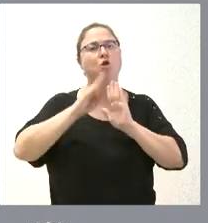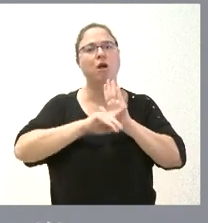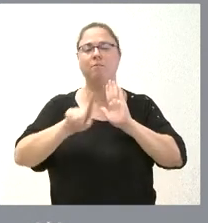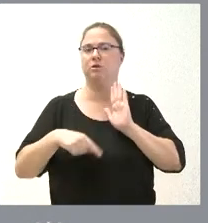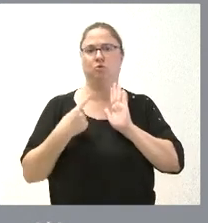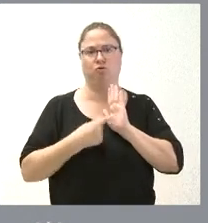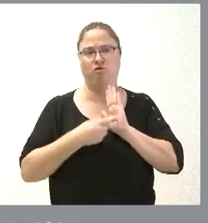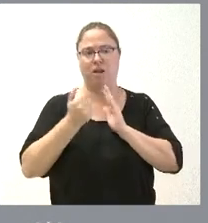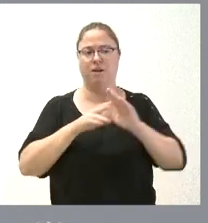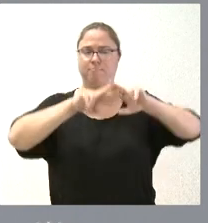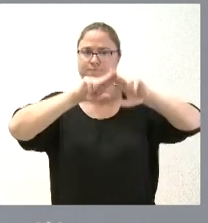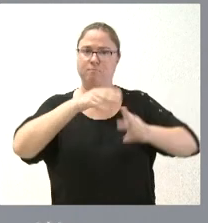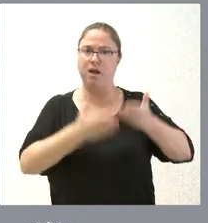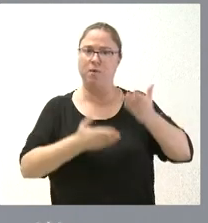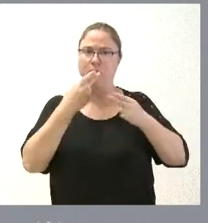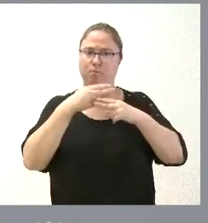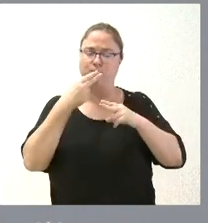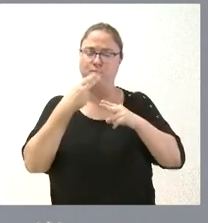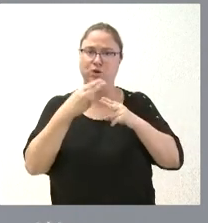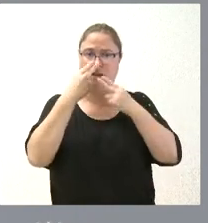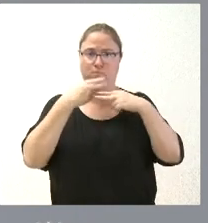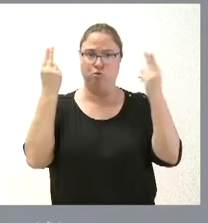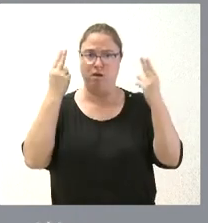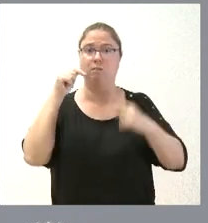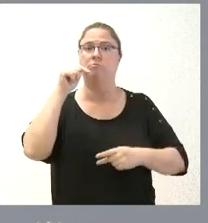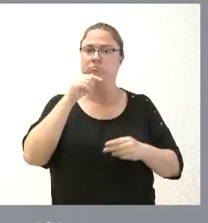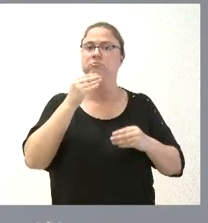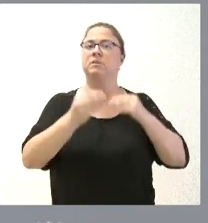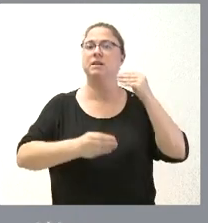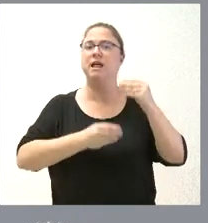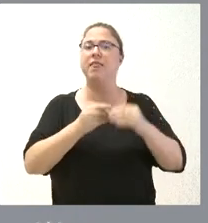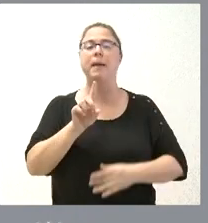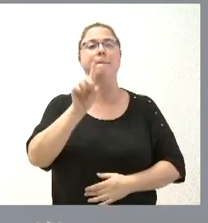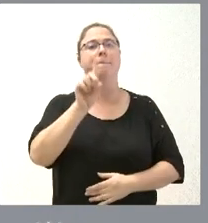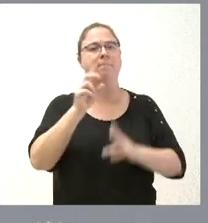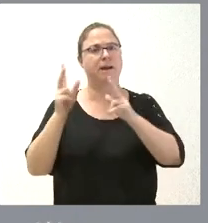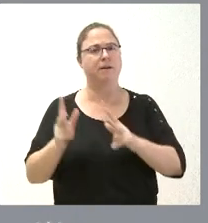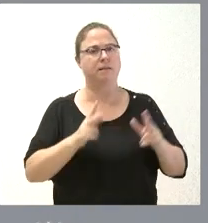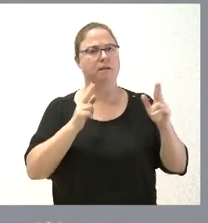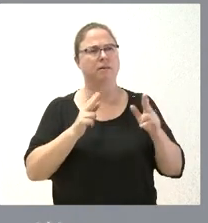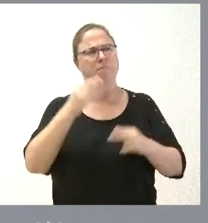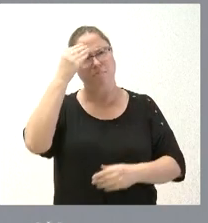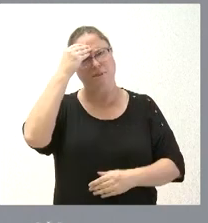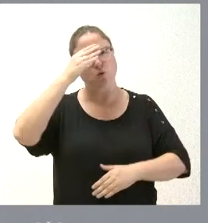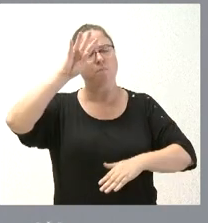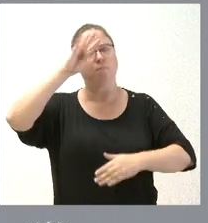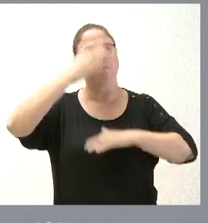de evaluación de las políticas públicas. Esto se realizará en la primera etapa. Creo que hay un plazo de cuatro meses para esto, para